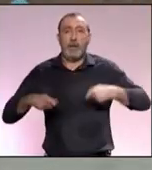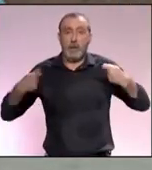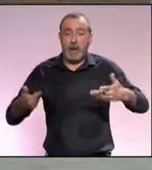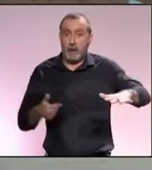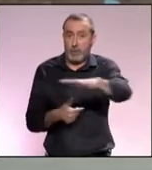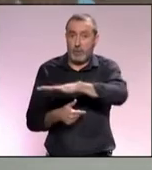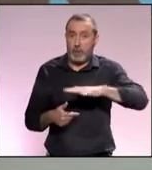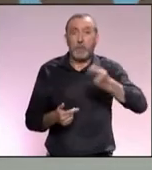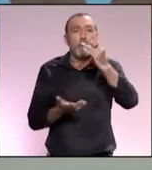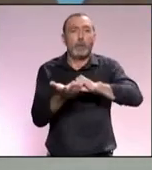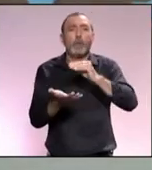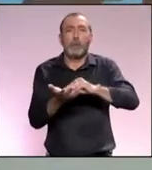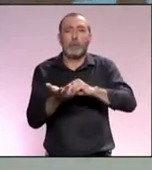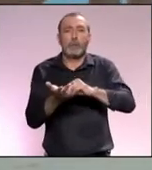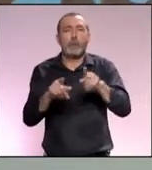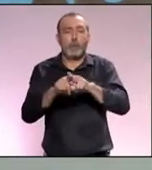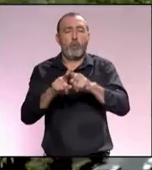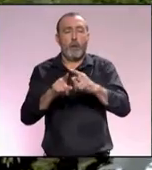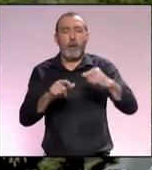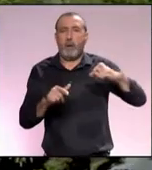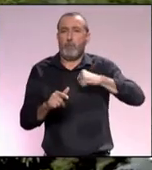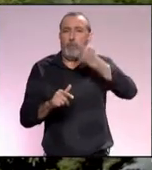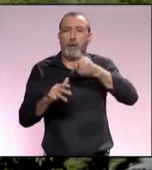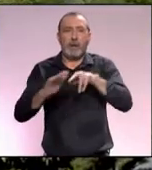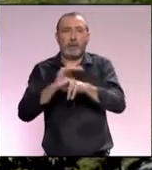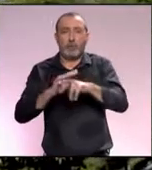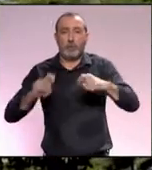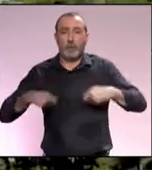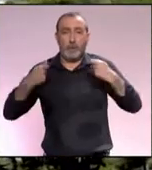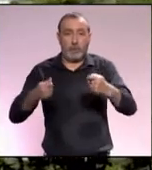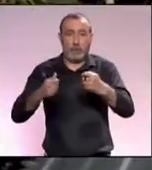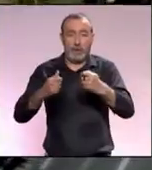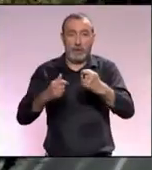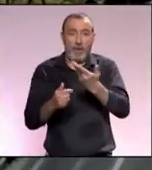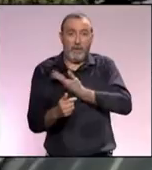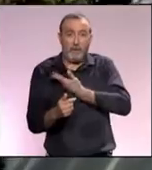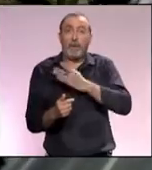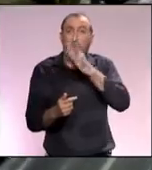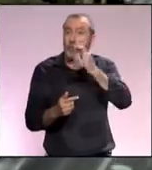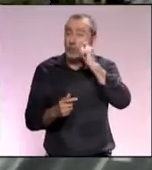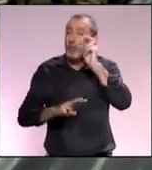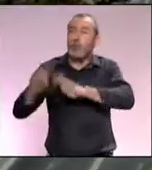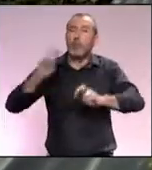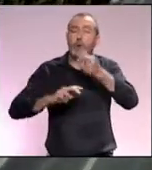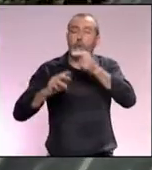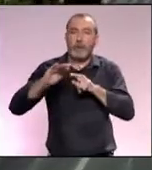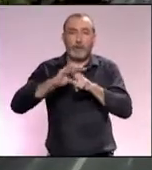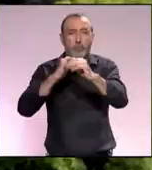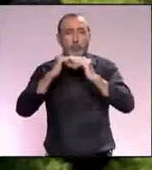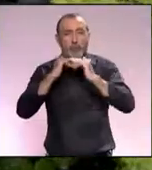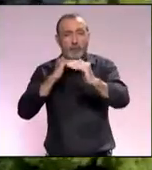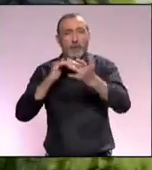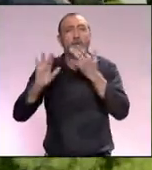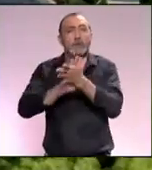de ello, muchas veces se tiende a sobreexplotarlos. Por ello es tan importante que el turismo se desarrolle en condiciones sostenibles, es decir,